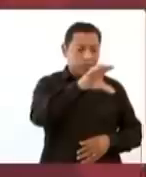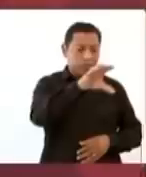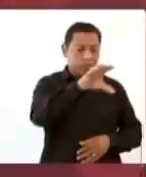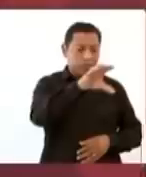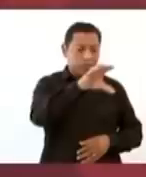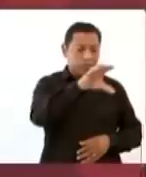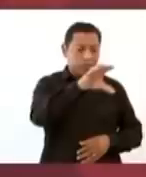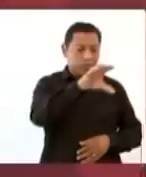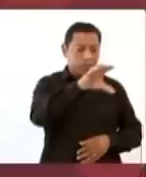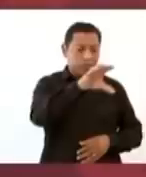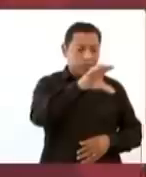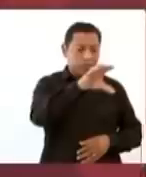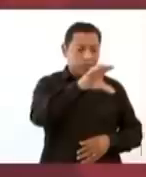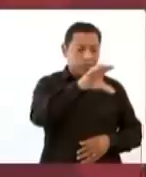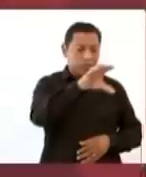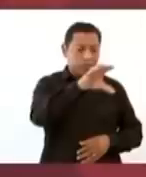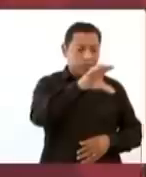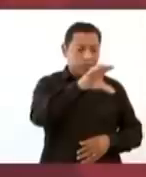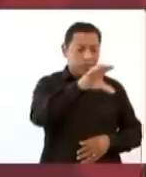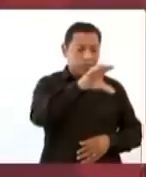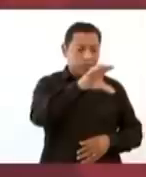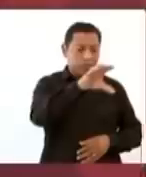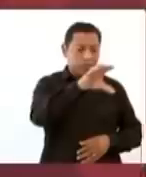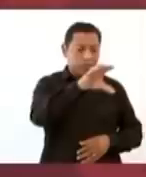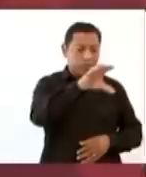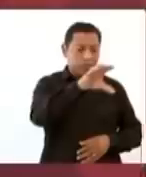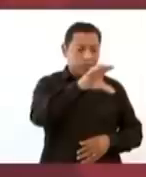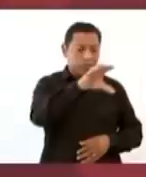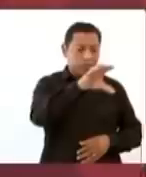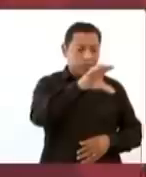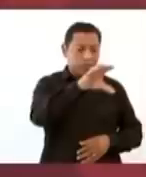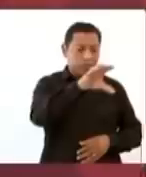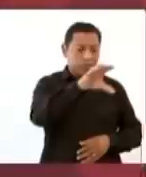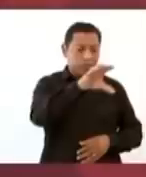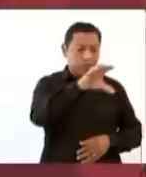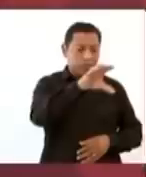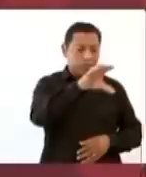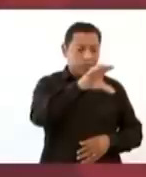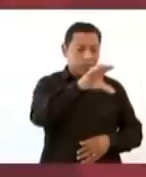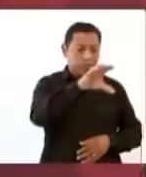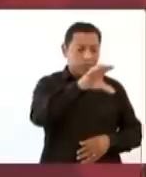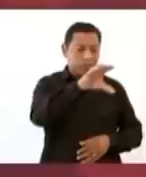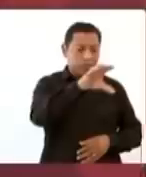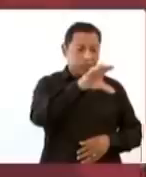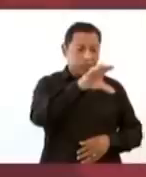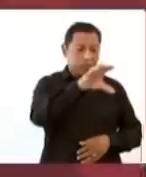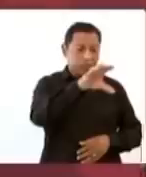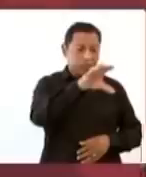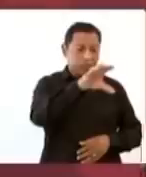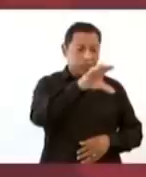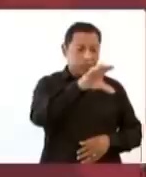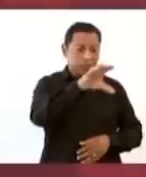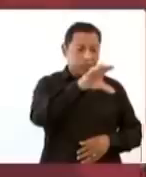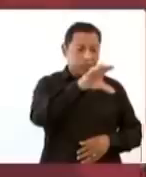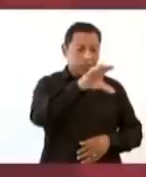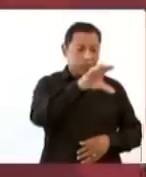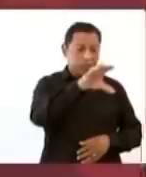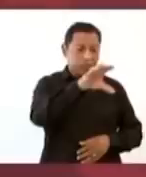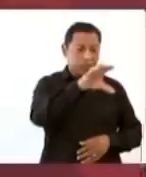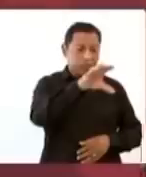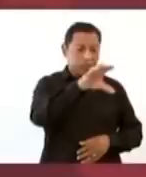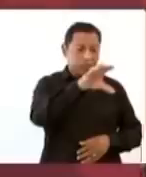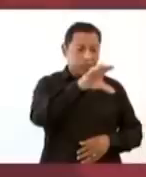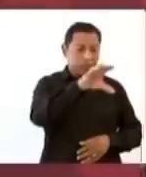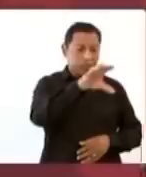pura balborrea, pura balborrea y puro hablar de la boca, porque eso es lo que tiene este